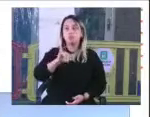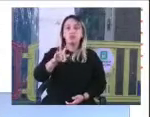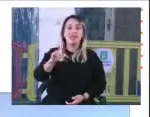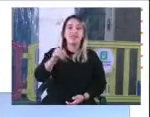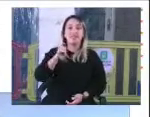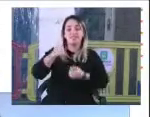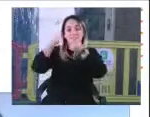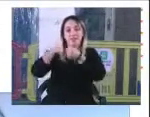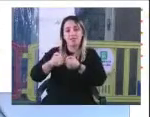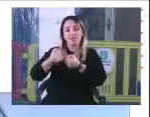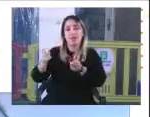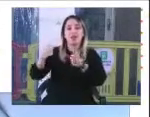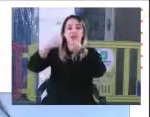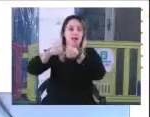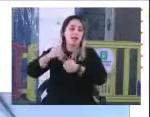Cabildo.